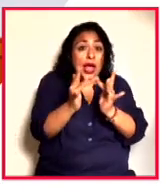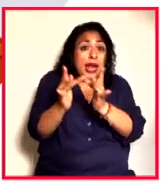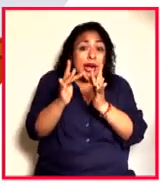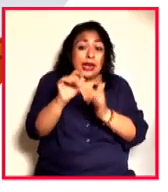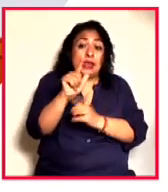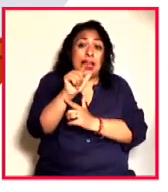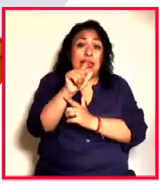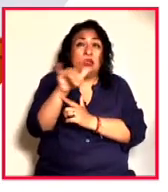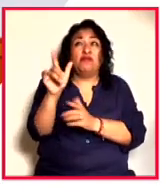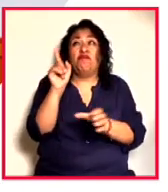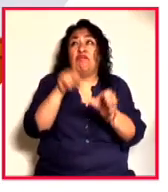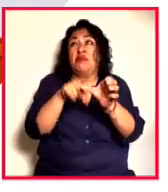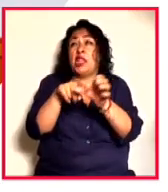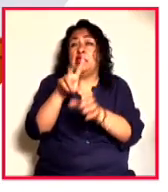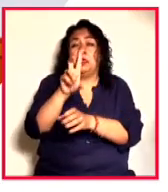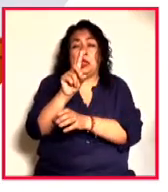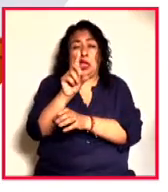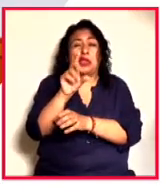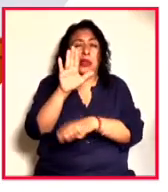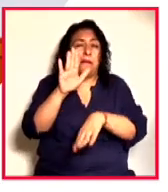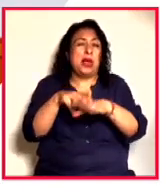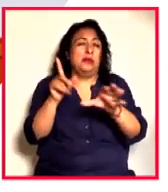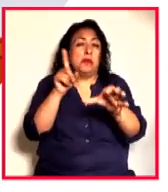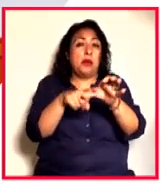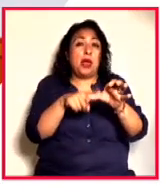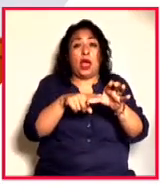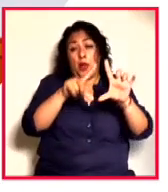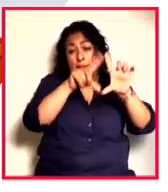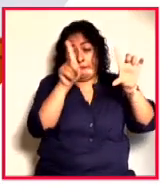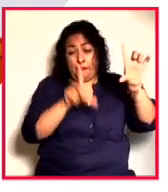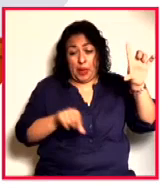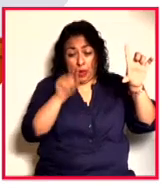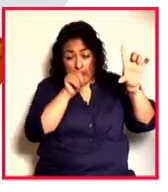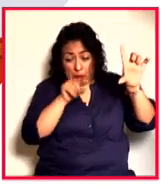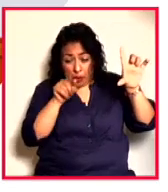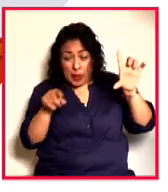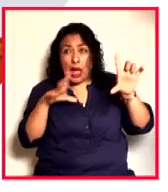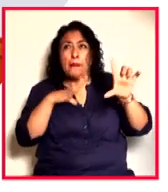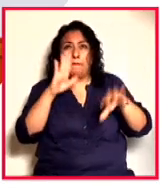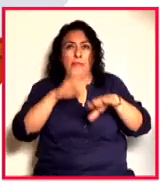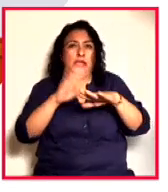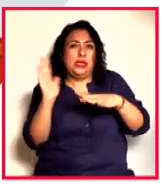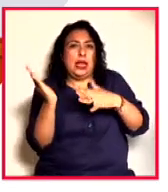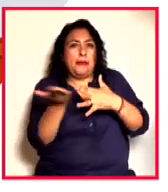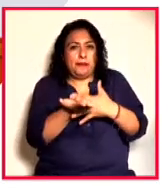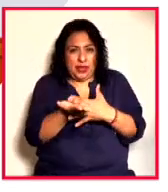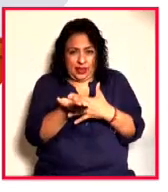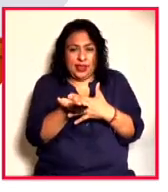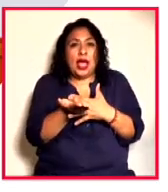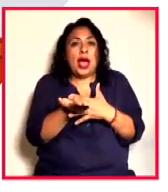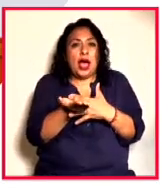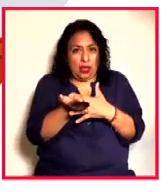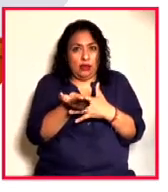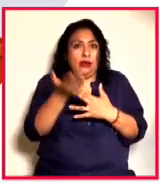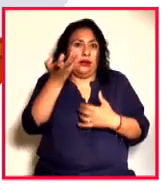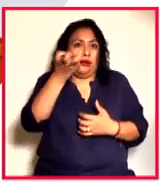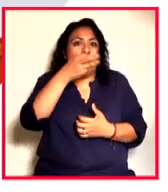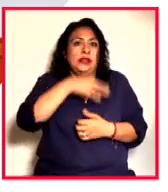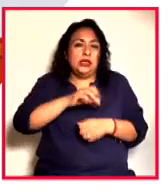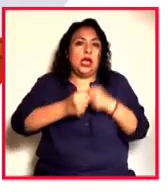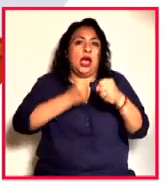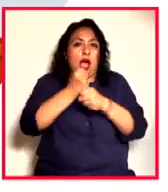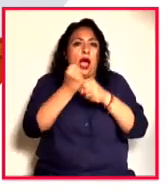más de 30 alianzas en toda la República, hay más de la mitad que lo celebran cada año.